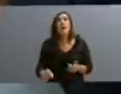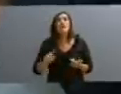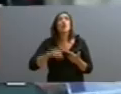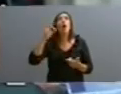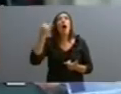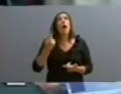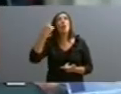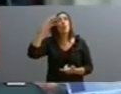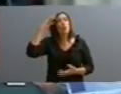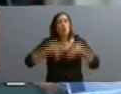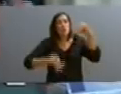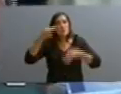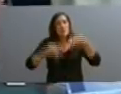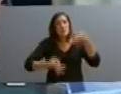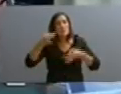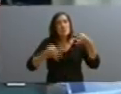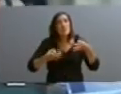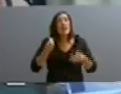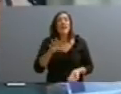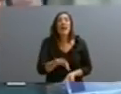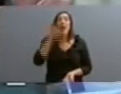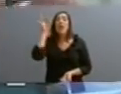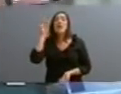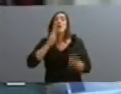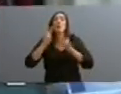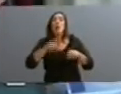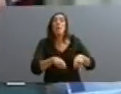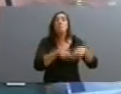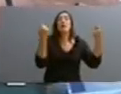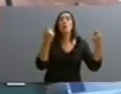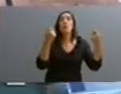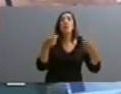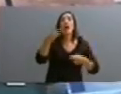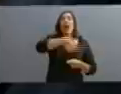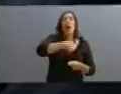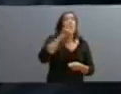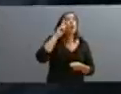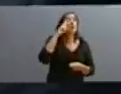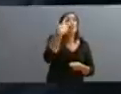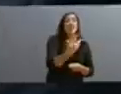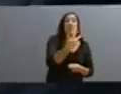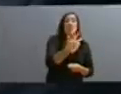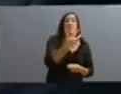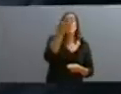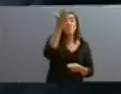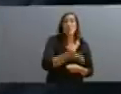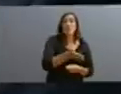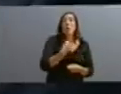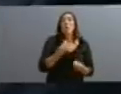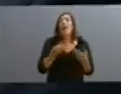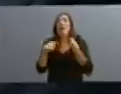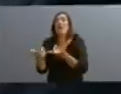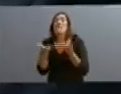un sistema que elige perjudicar a un 93% para beneficiar a un 7%